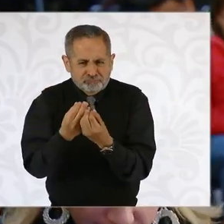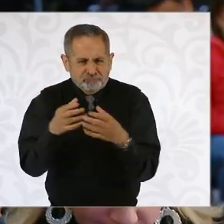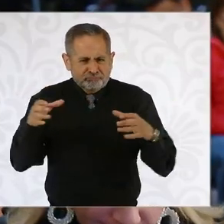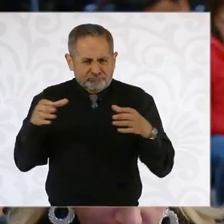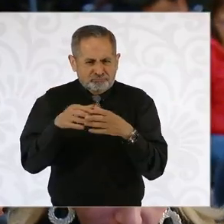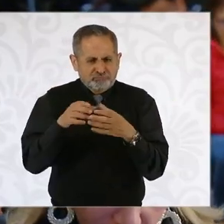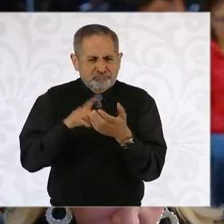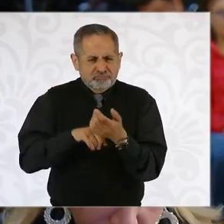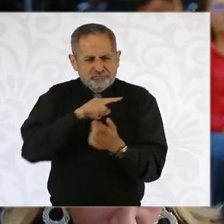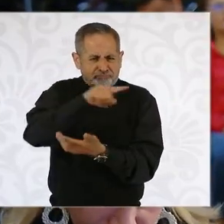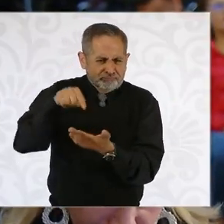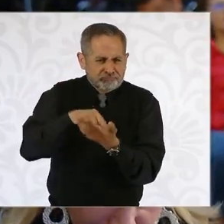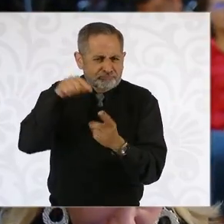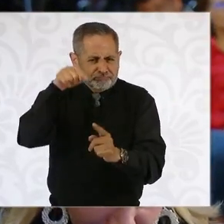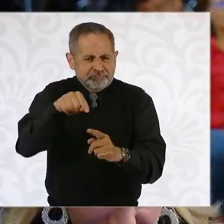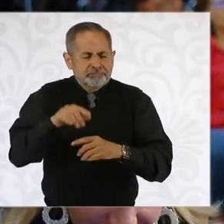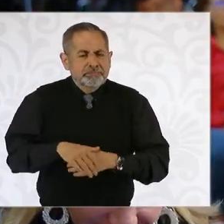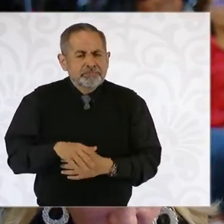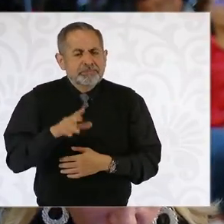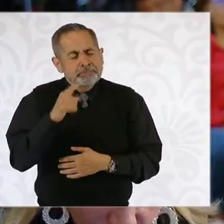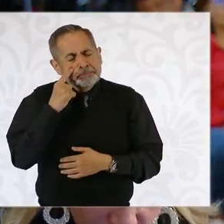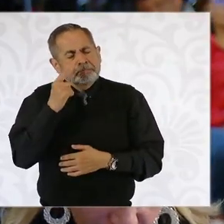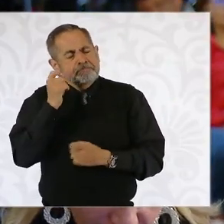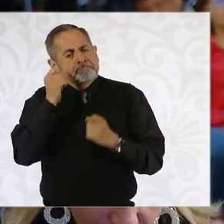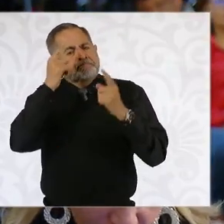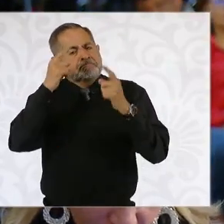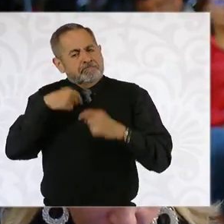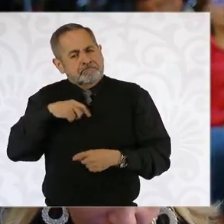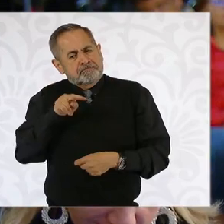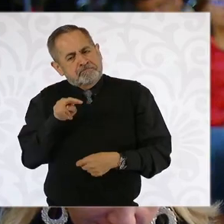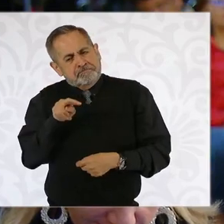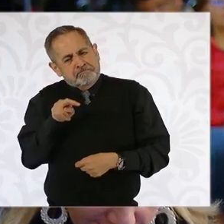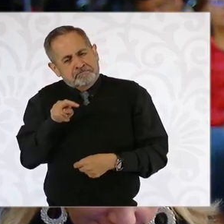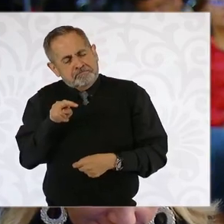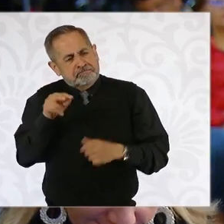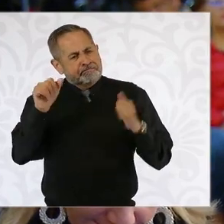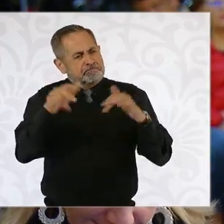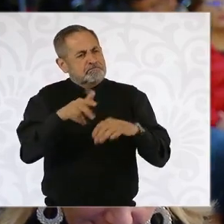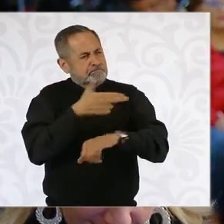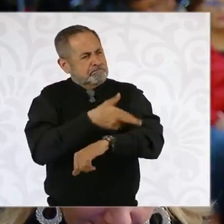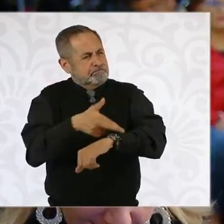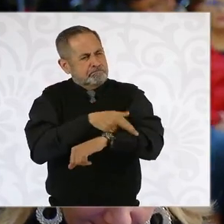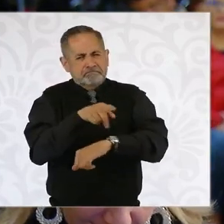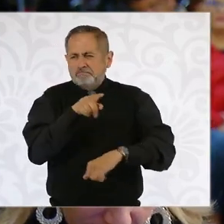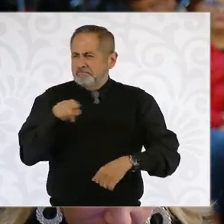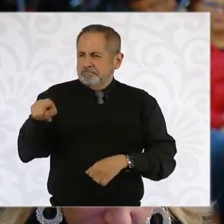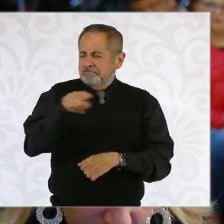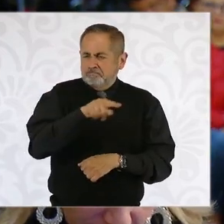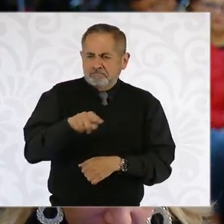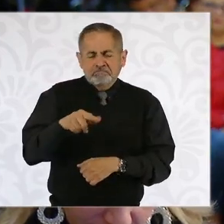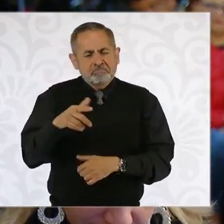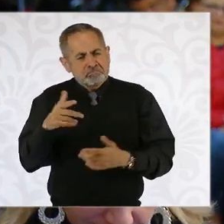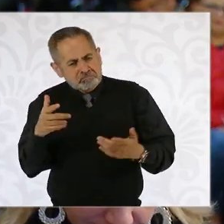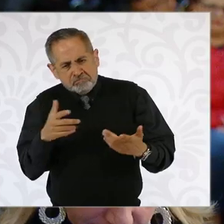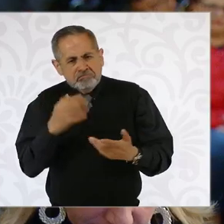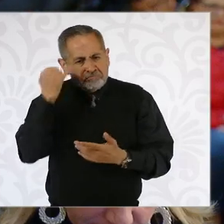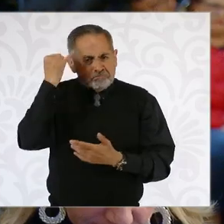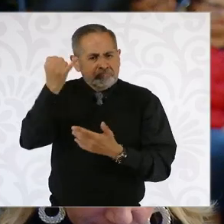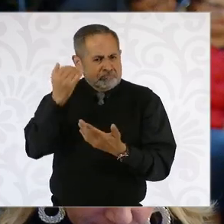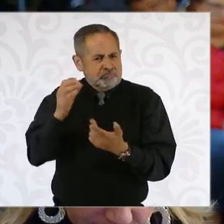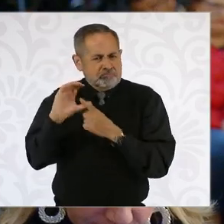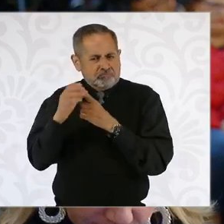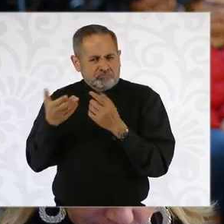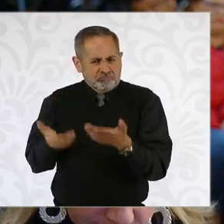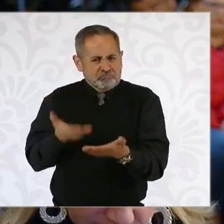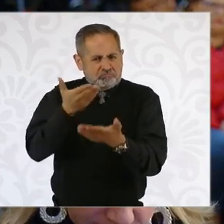exclusivamente. Y mire, me llamó mucho la atención el formato, porque está planteando esta comisión un nuevo